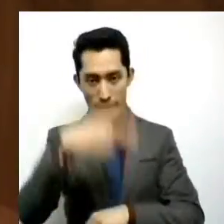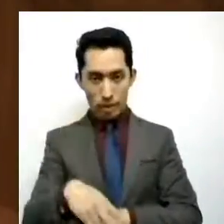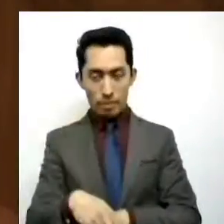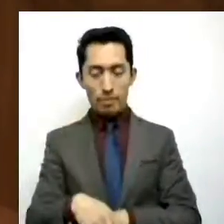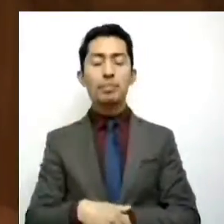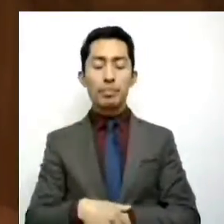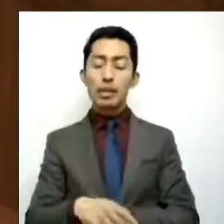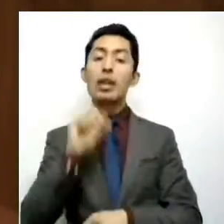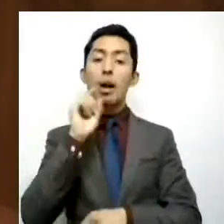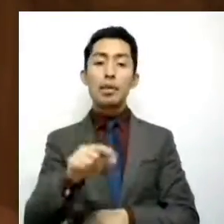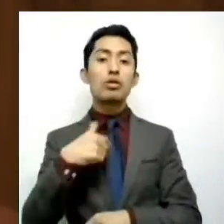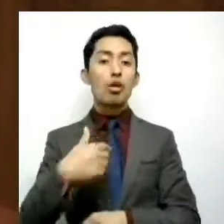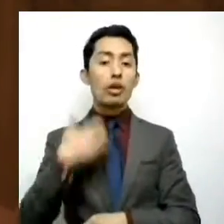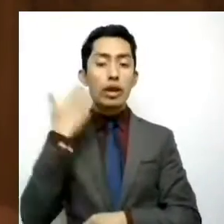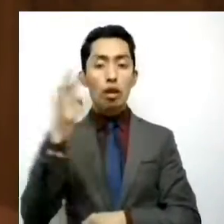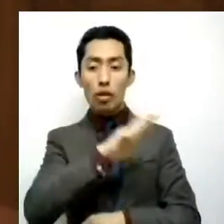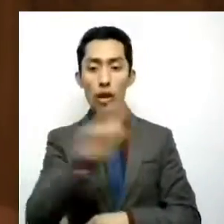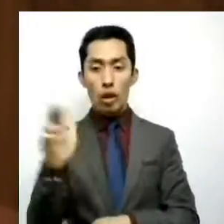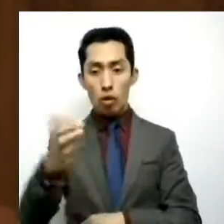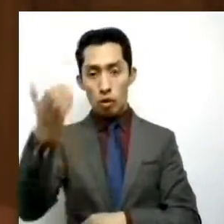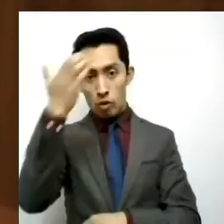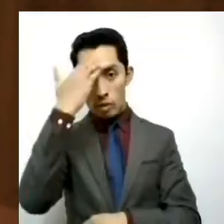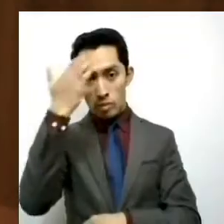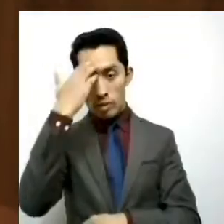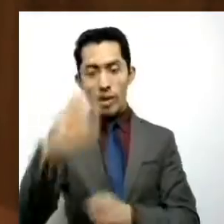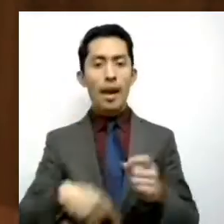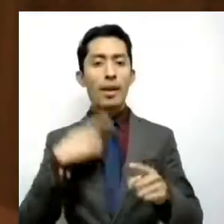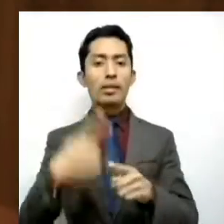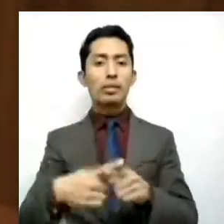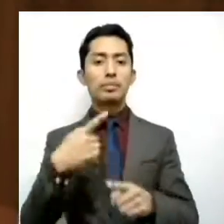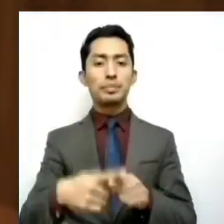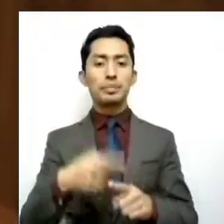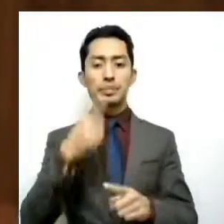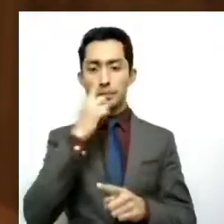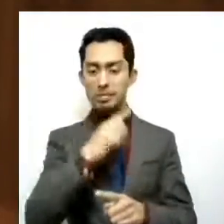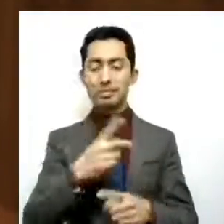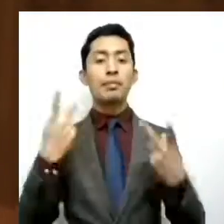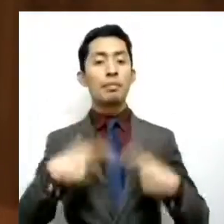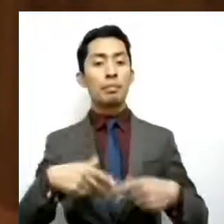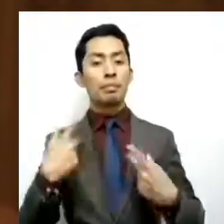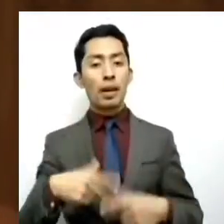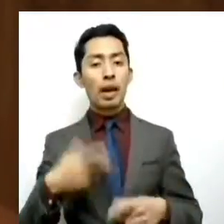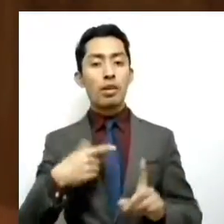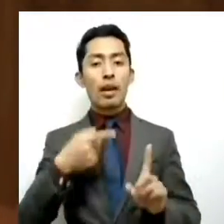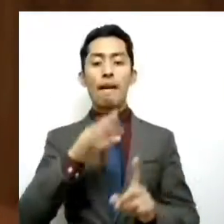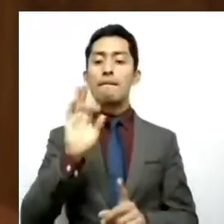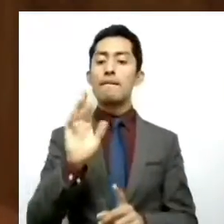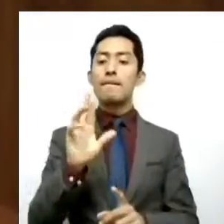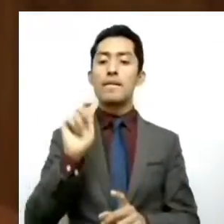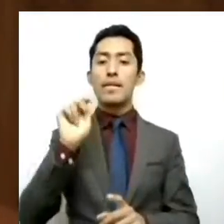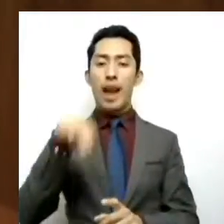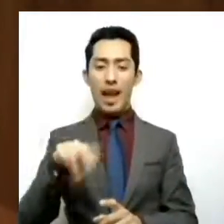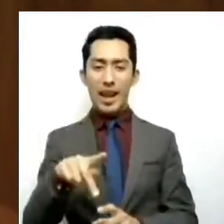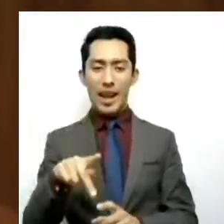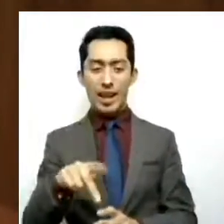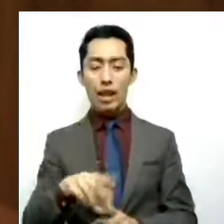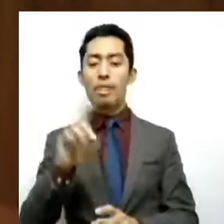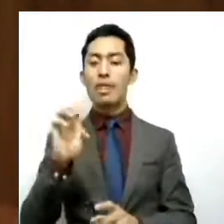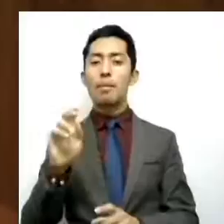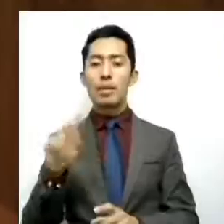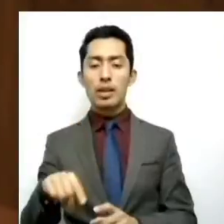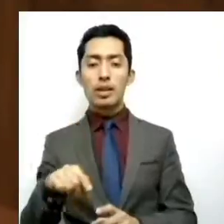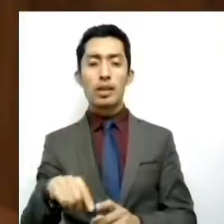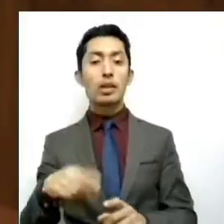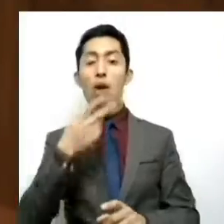reconocimiento postmortem a un insigne rotario, Frank Devlin, uno de los dos mexicanos